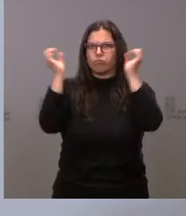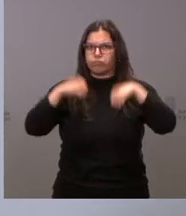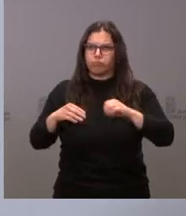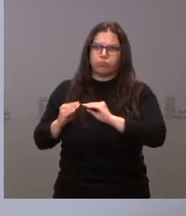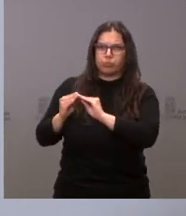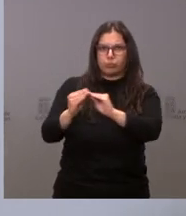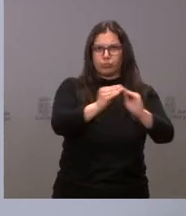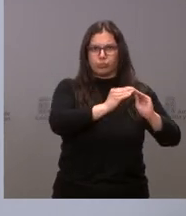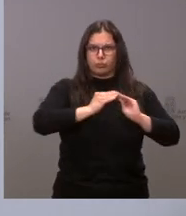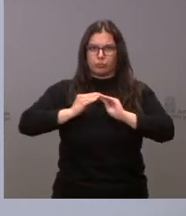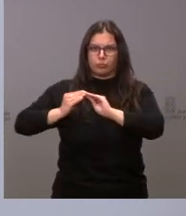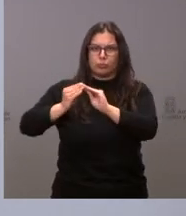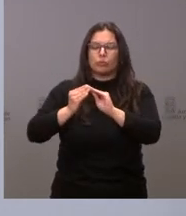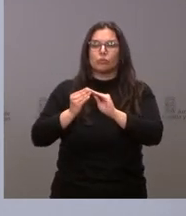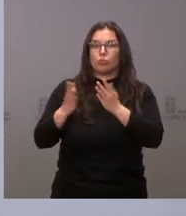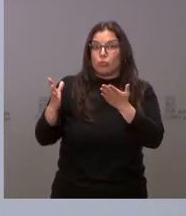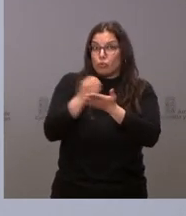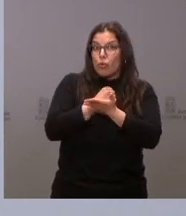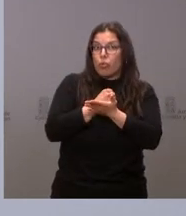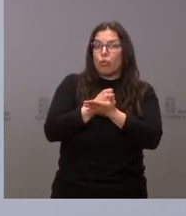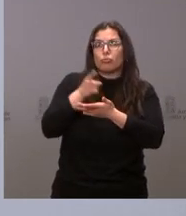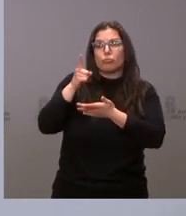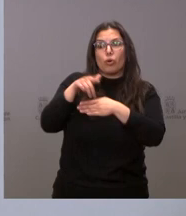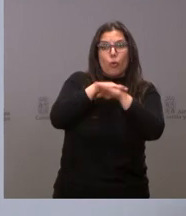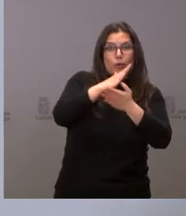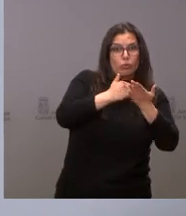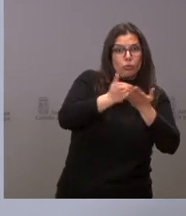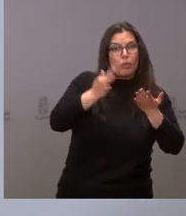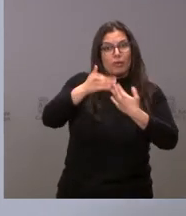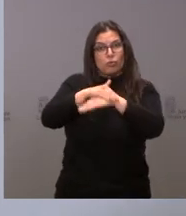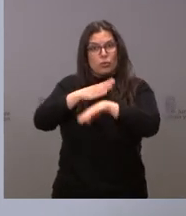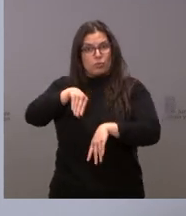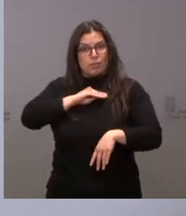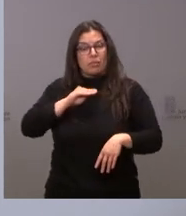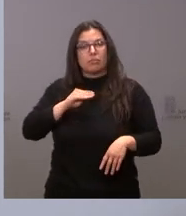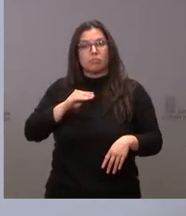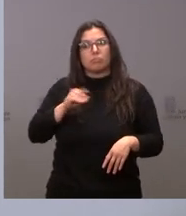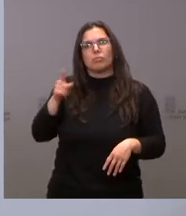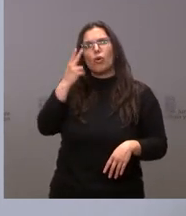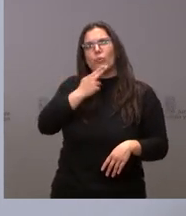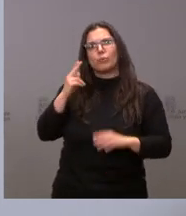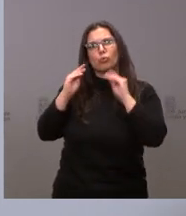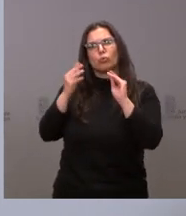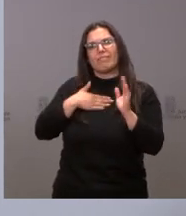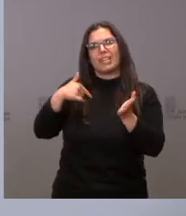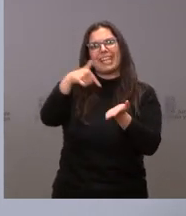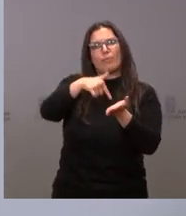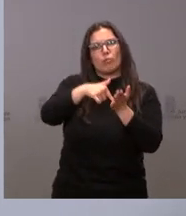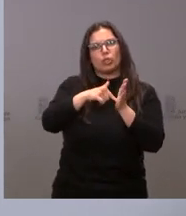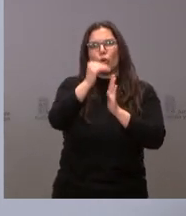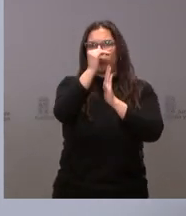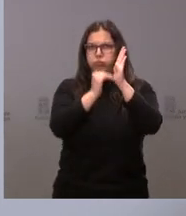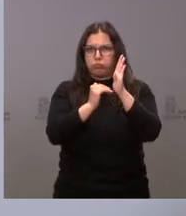todos los gobiernos autonómicos y el Gobierno de España se comprometió a bajar impuestos en esa